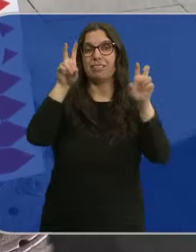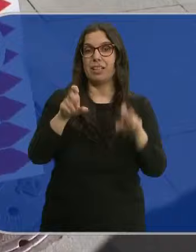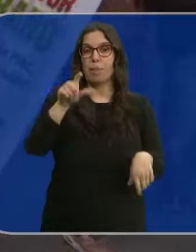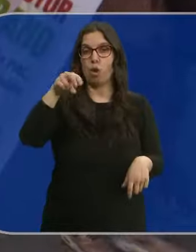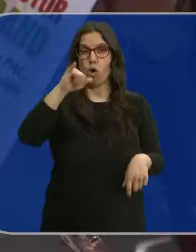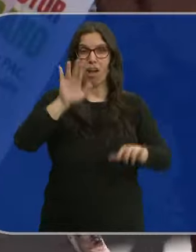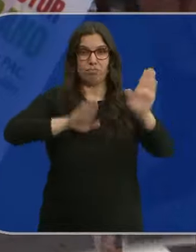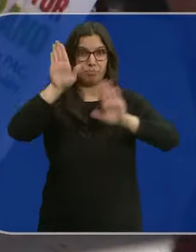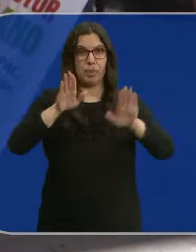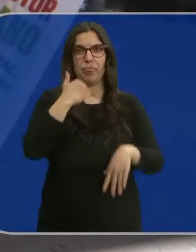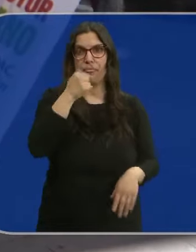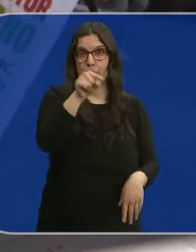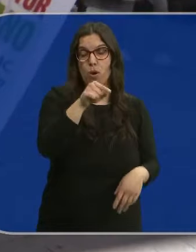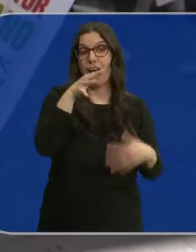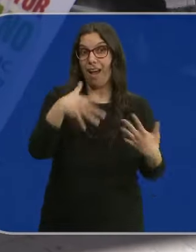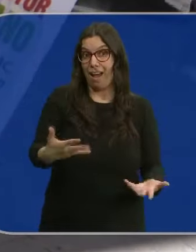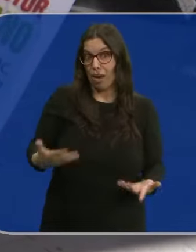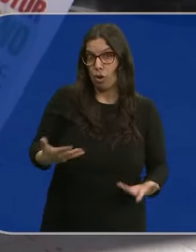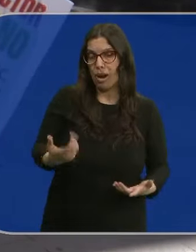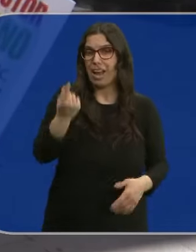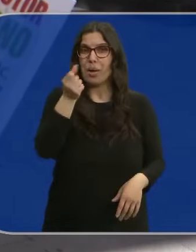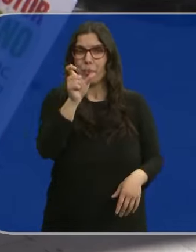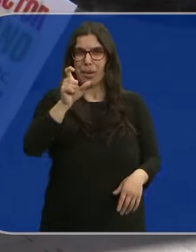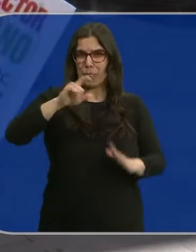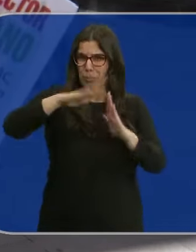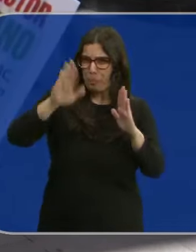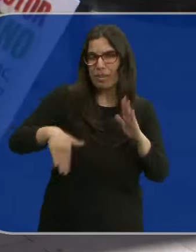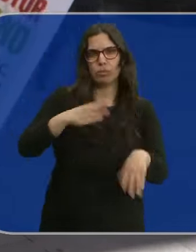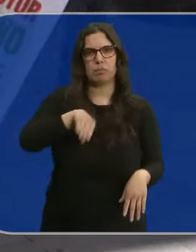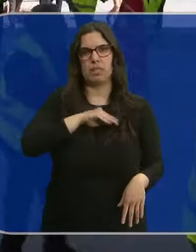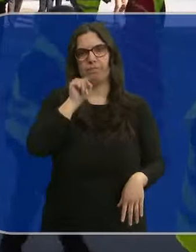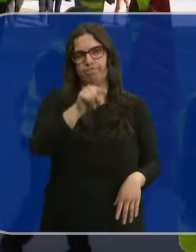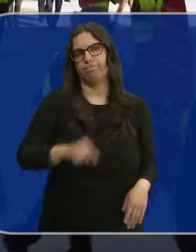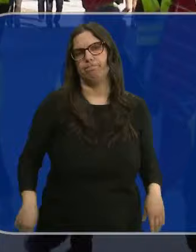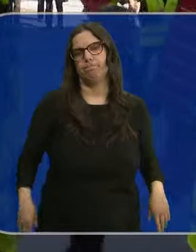la lonja de Zamora, en estos momentos la que tiene los precios más bajos de toda España.